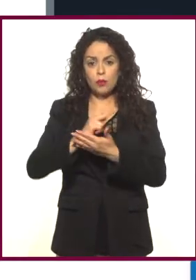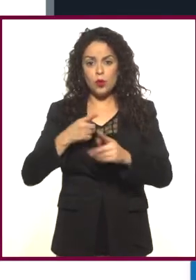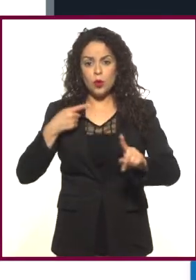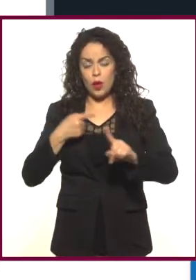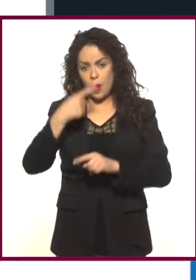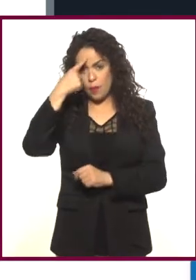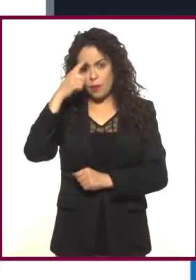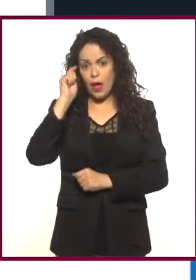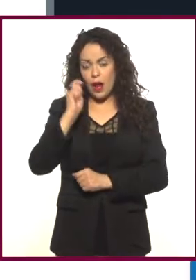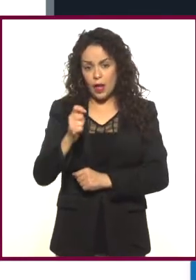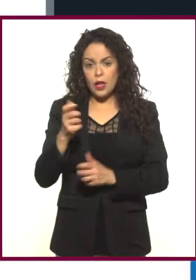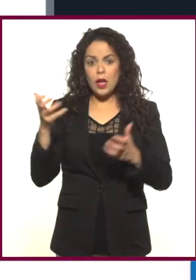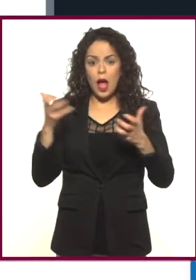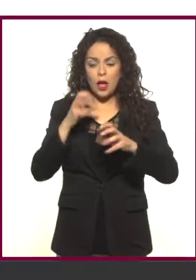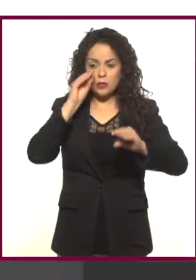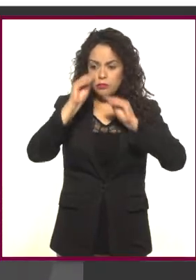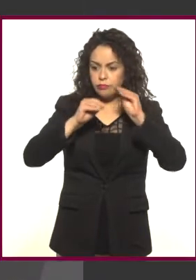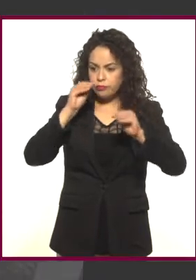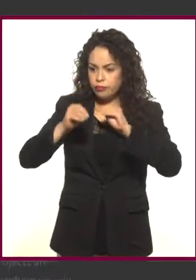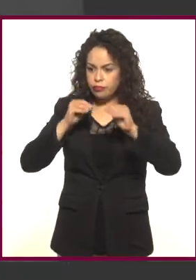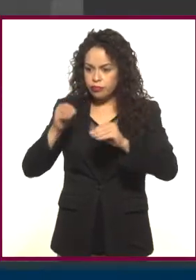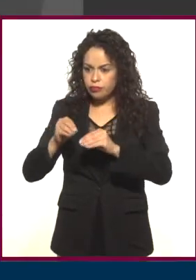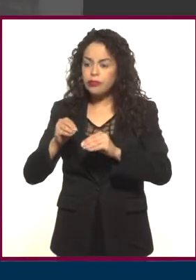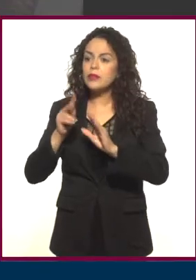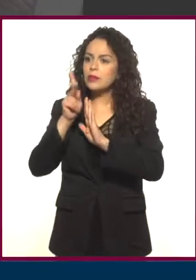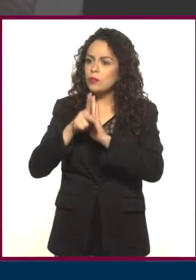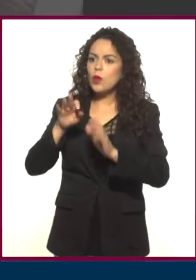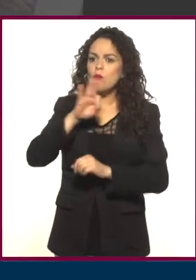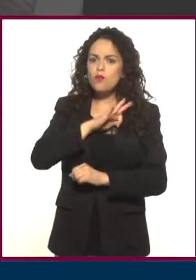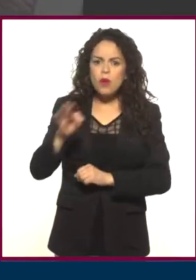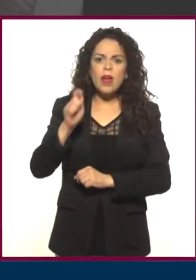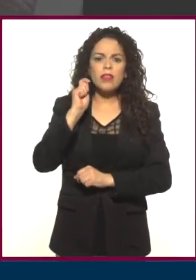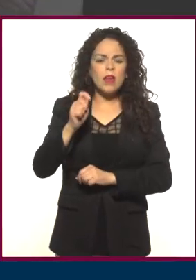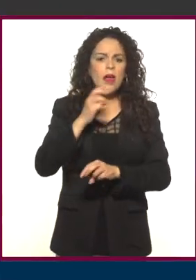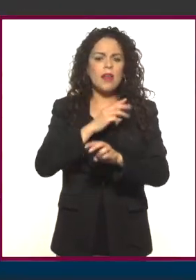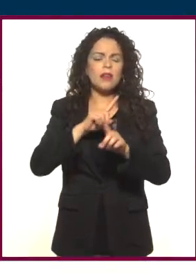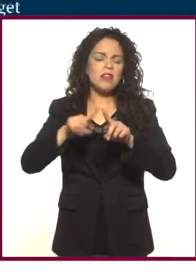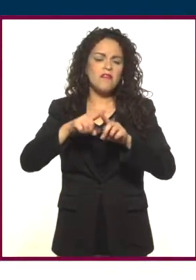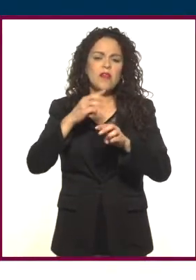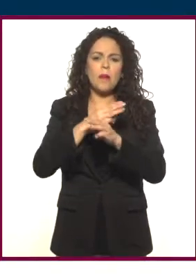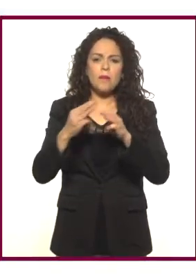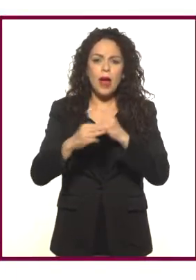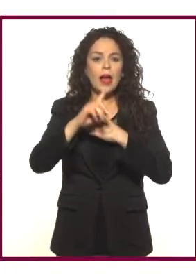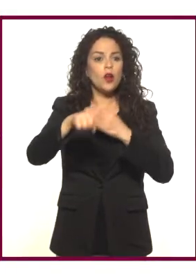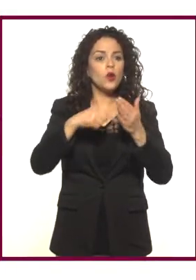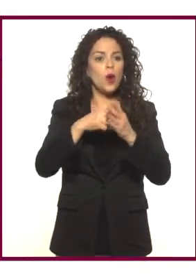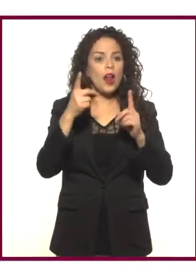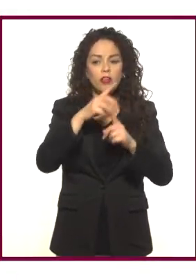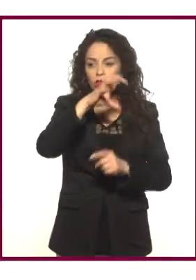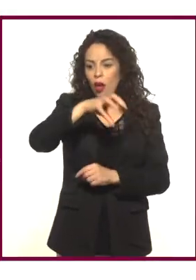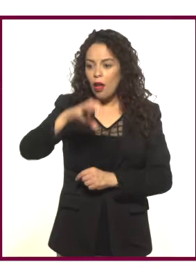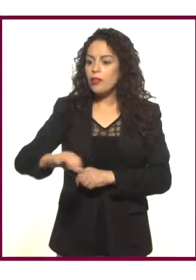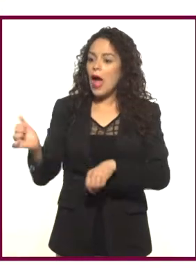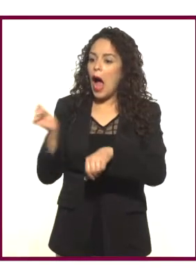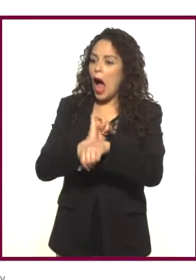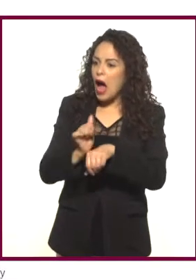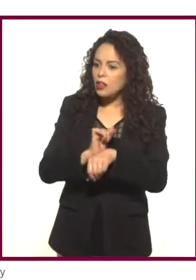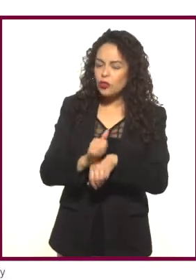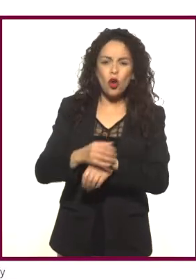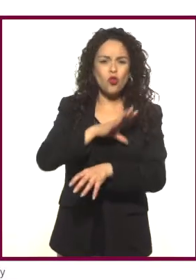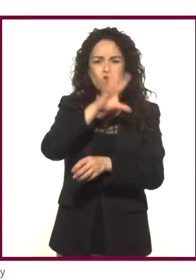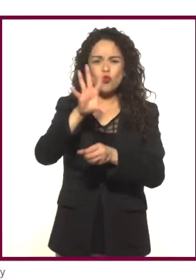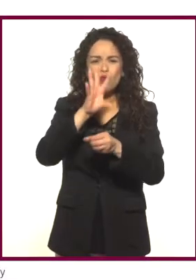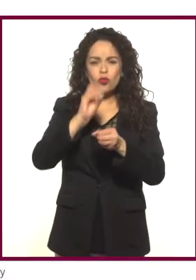enfocados a la administración de la producción misma que permiten hacer desgloses de utilería, locaciones, actores y demás